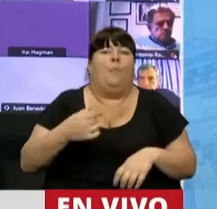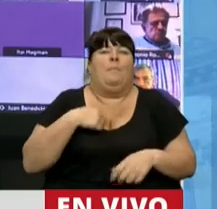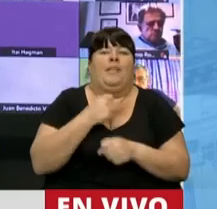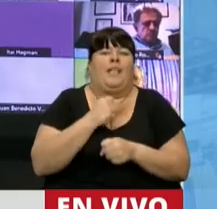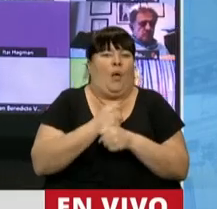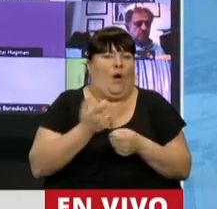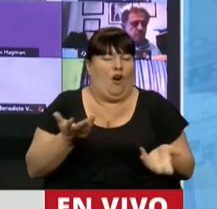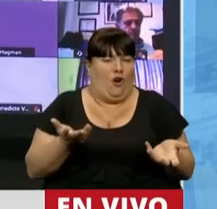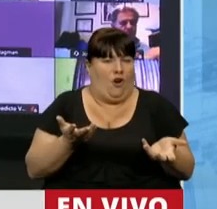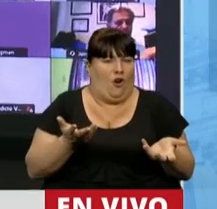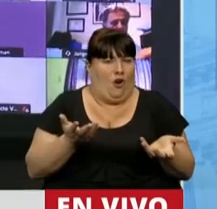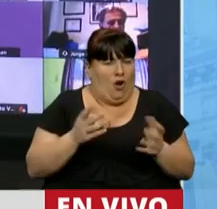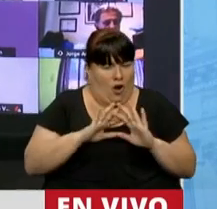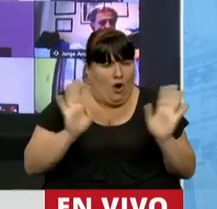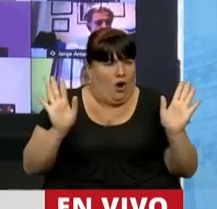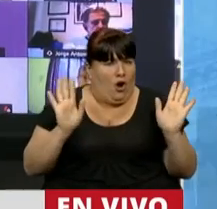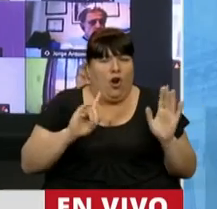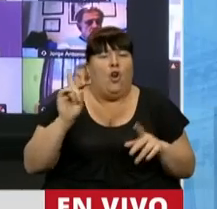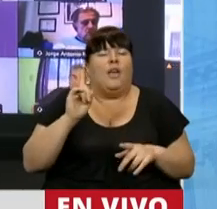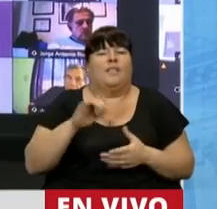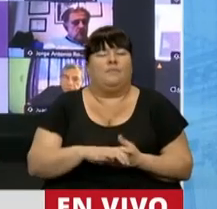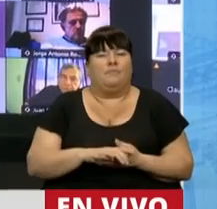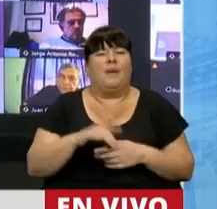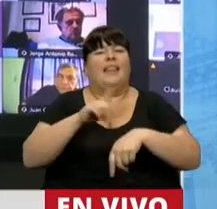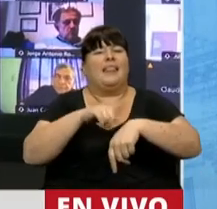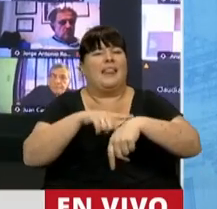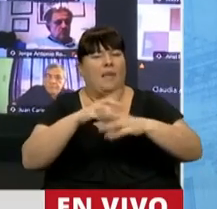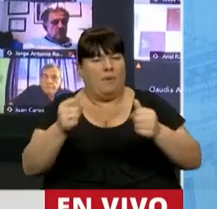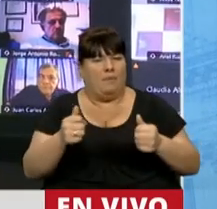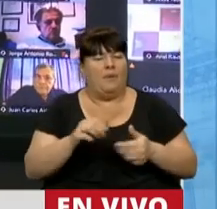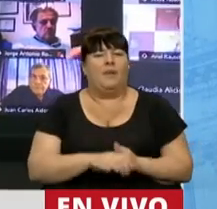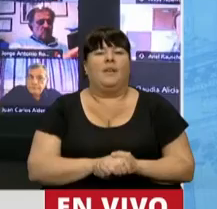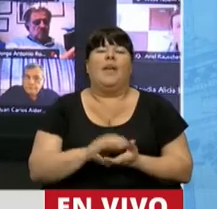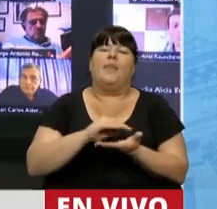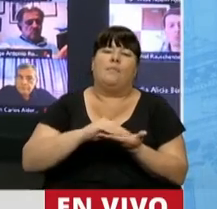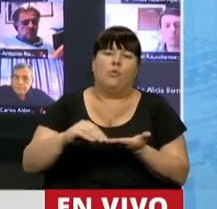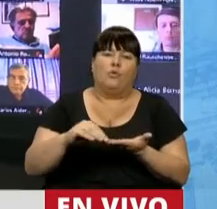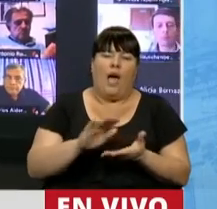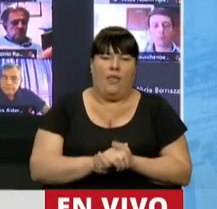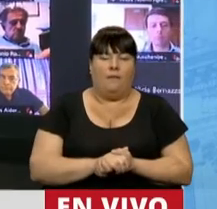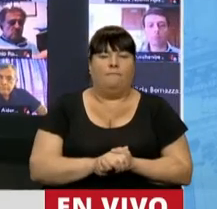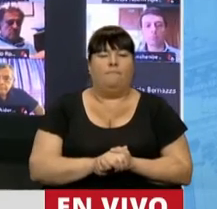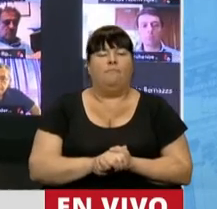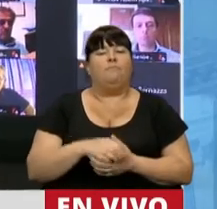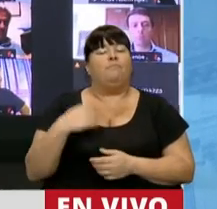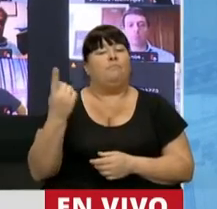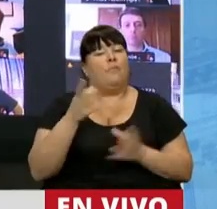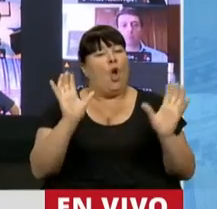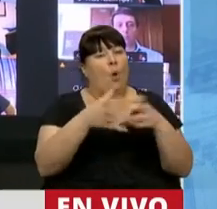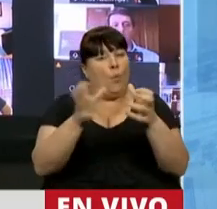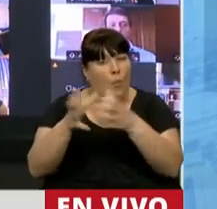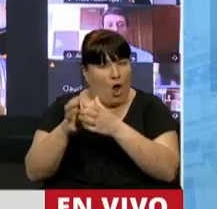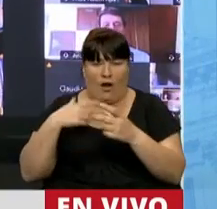mi función. No escapa, no debe escapar, no puede escapar al sentido común que la aspiración de los